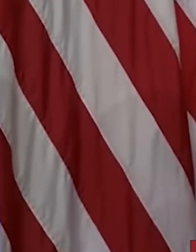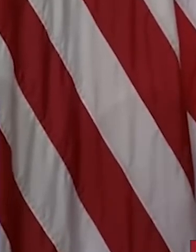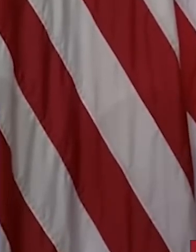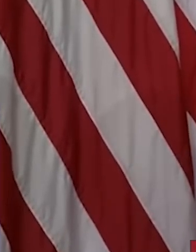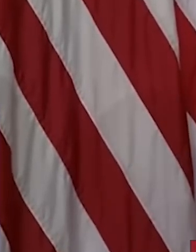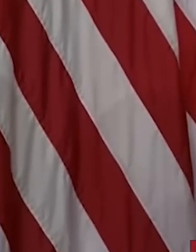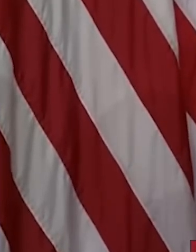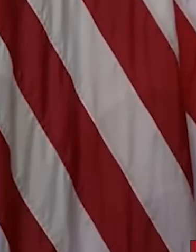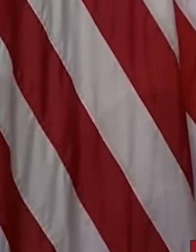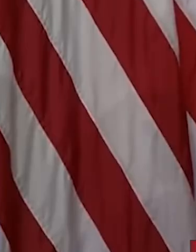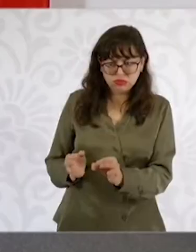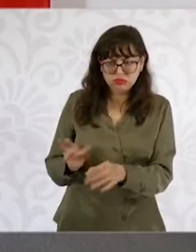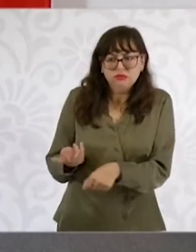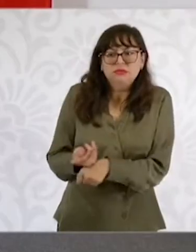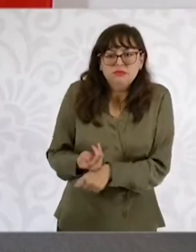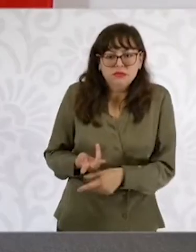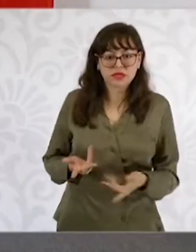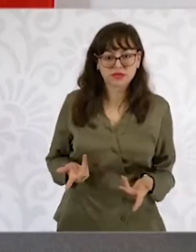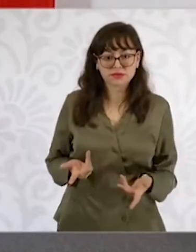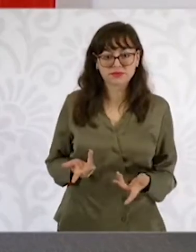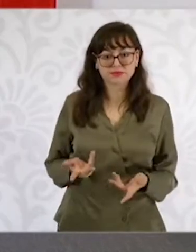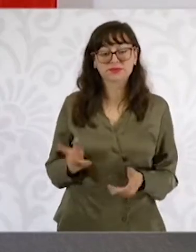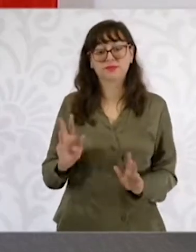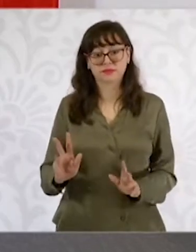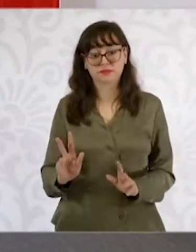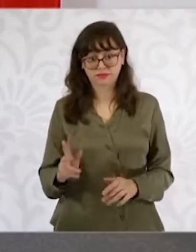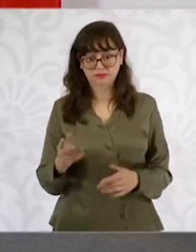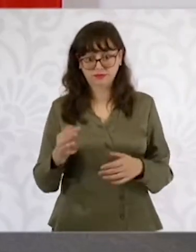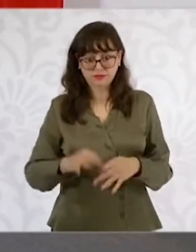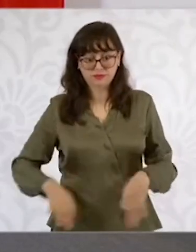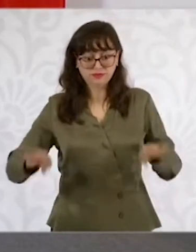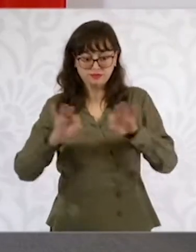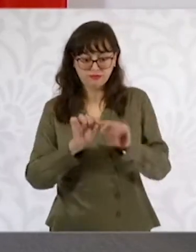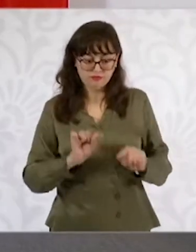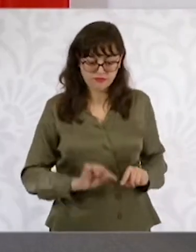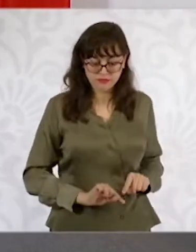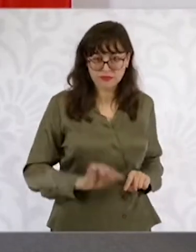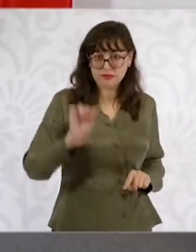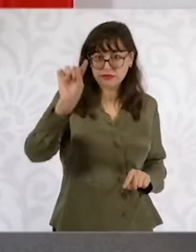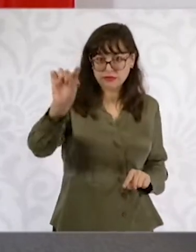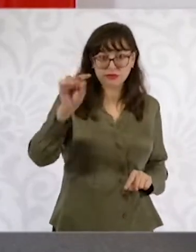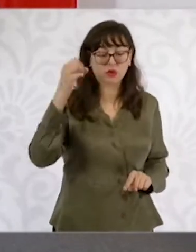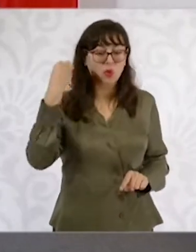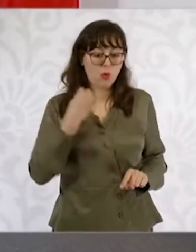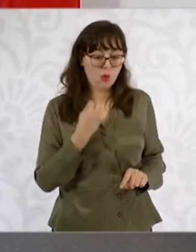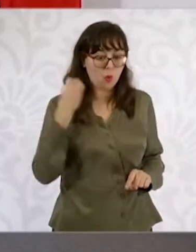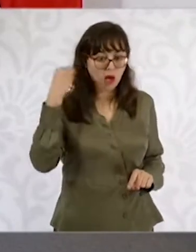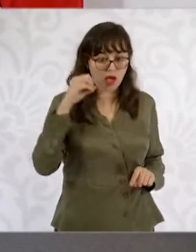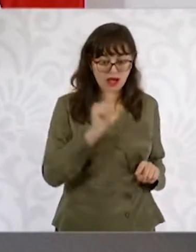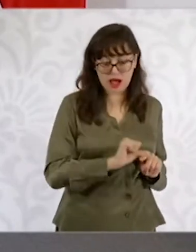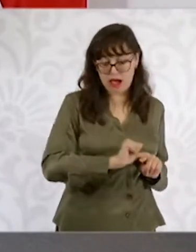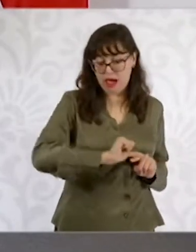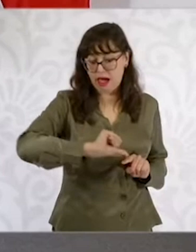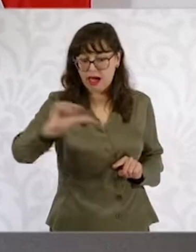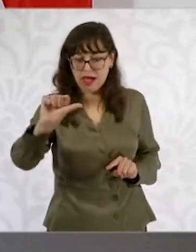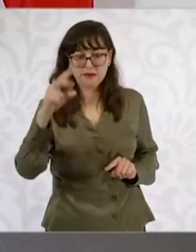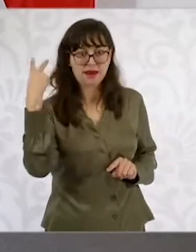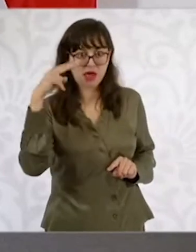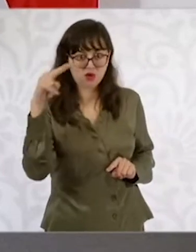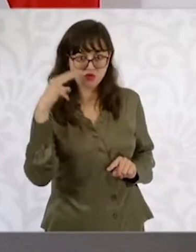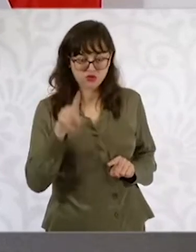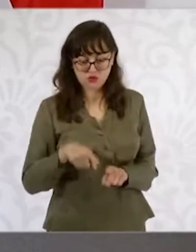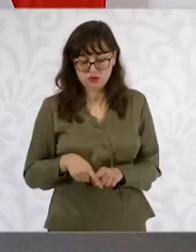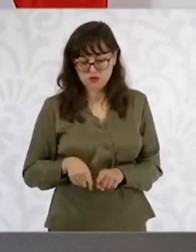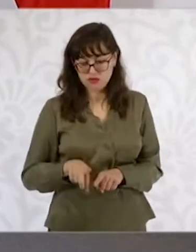preocupación en diversos sectores. Sin embargo, Chainbaum reafirmó que México tiene un grupo de trabajo dedicado a este tema desde hace tiempo, el cual